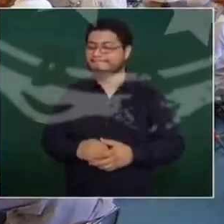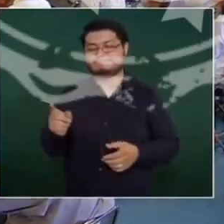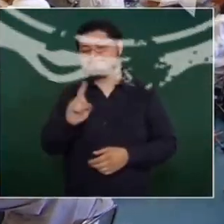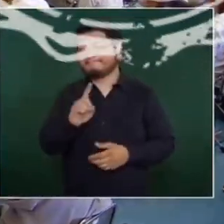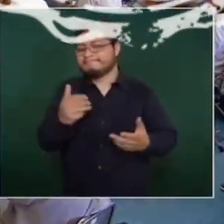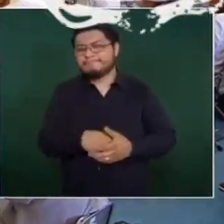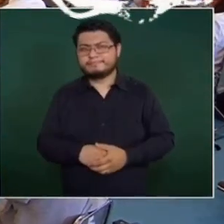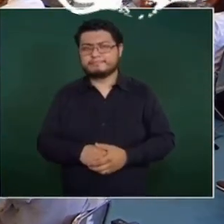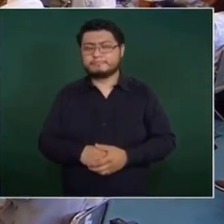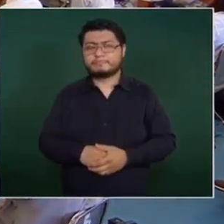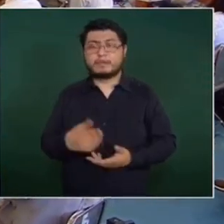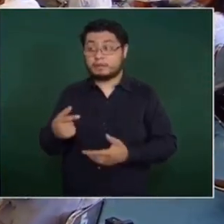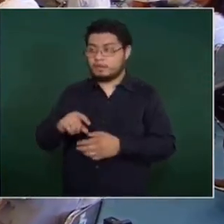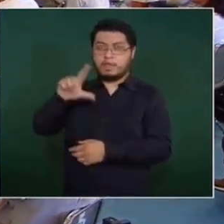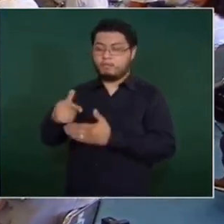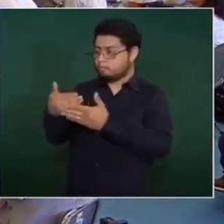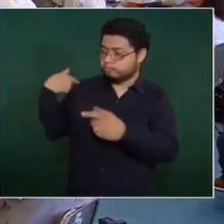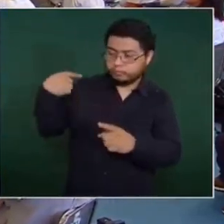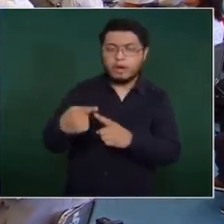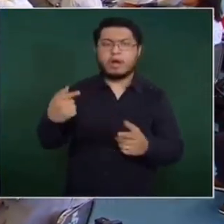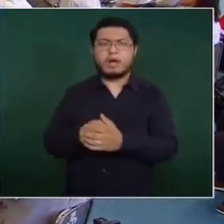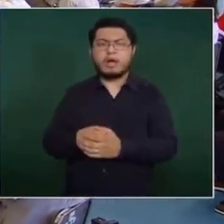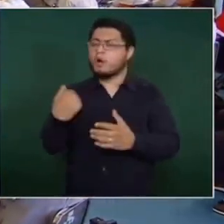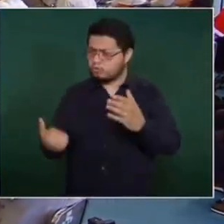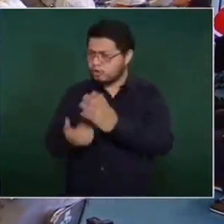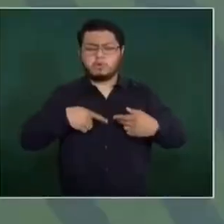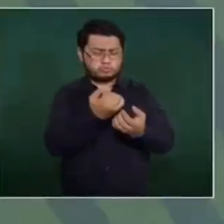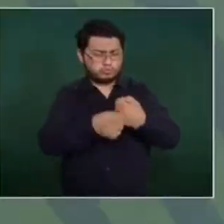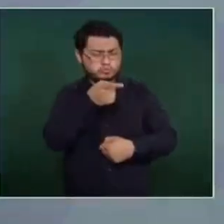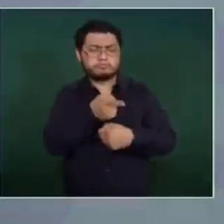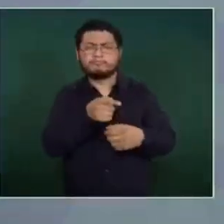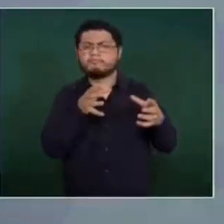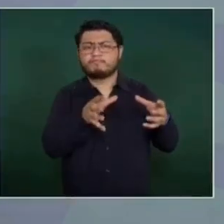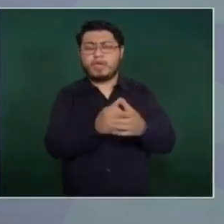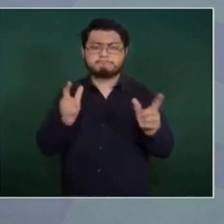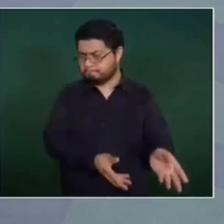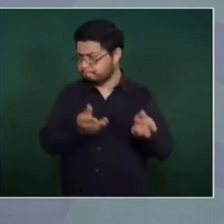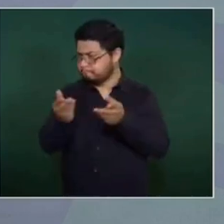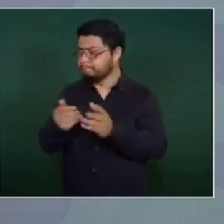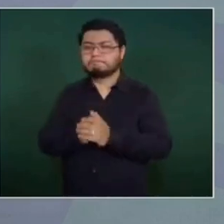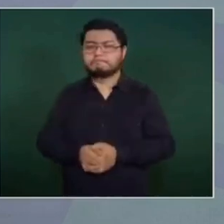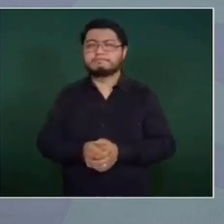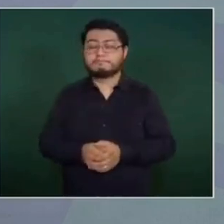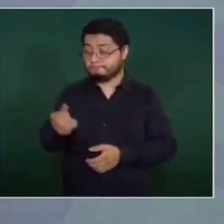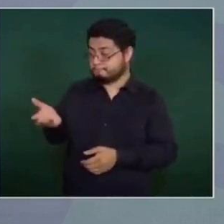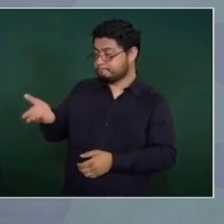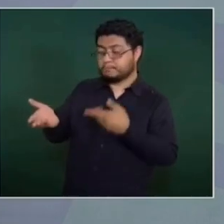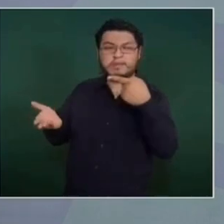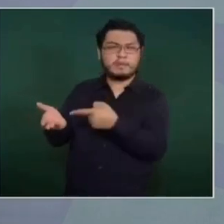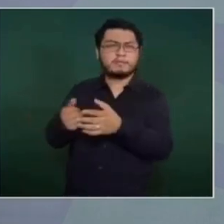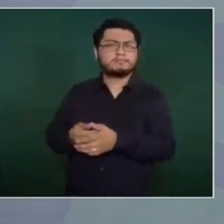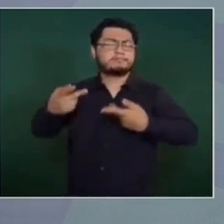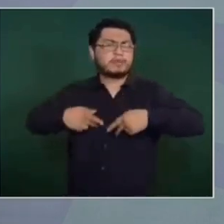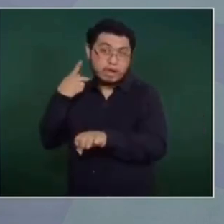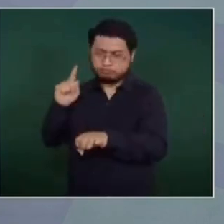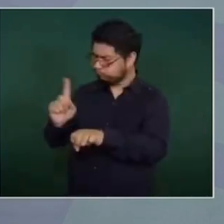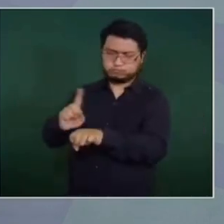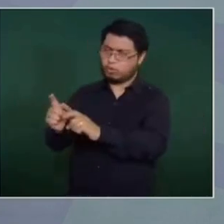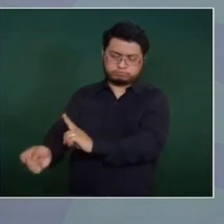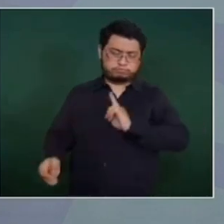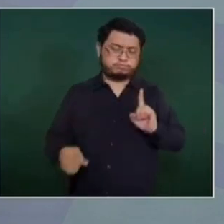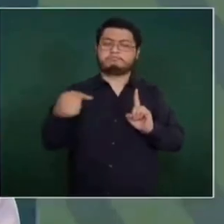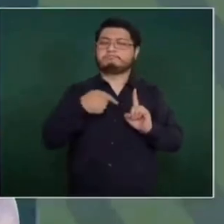Entonces, en el periodo neoliberal se habló mucho de la sociedad civil, de los independientes, de los que no tenían partido,